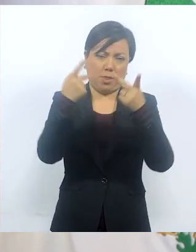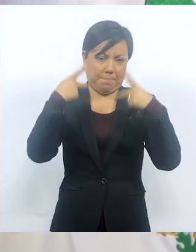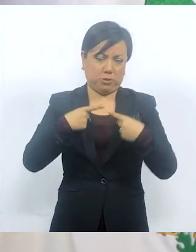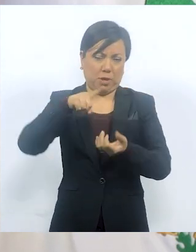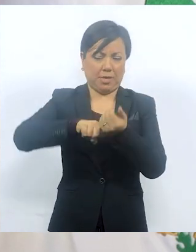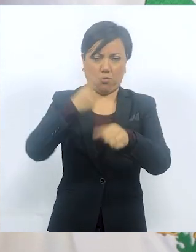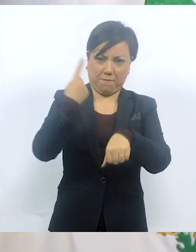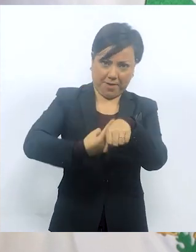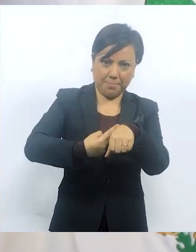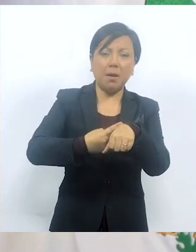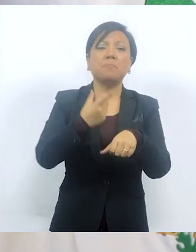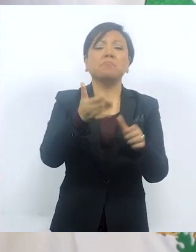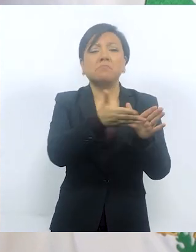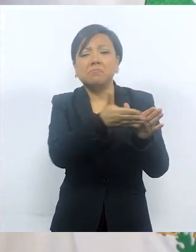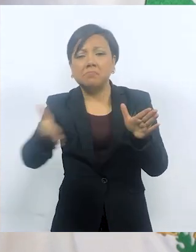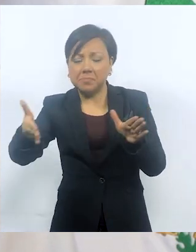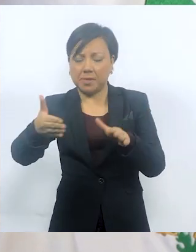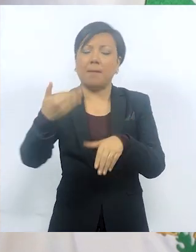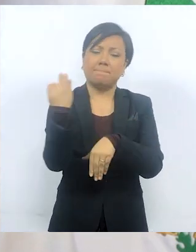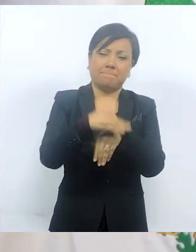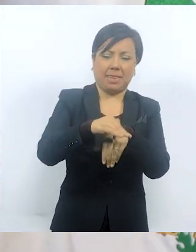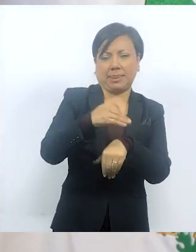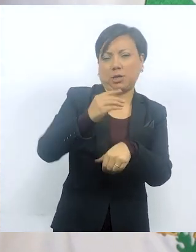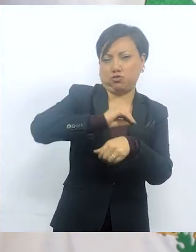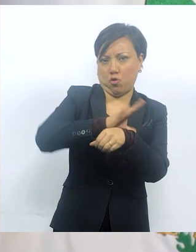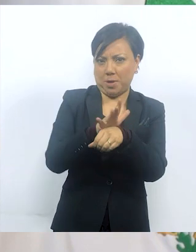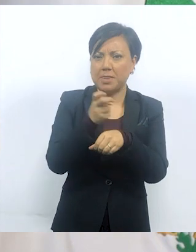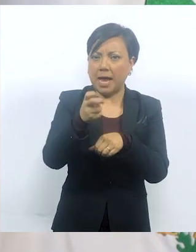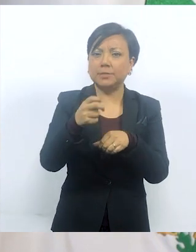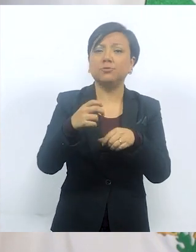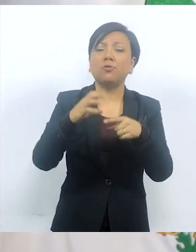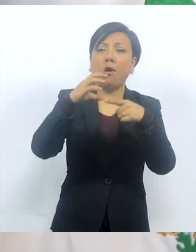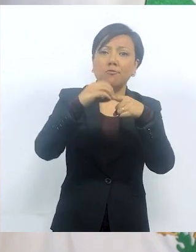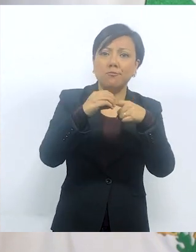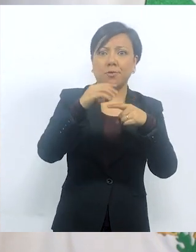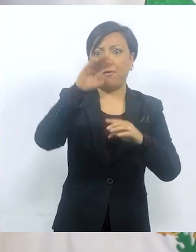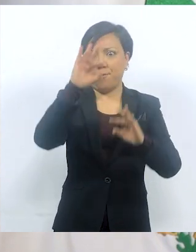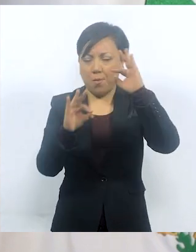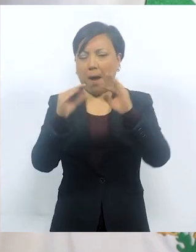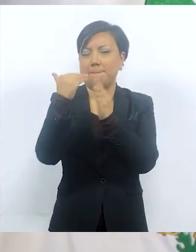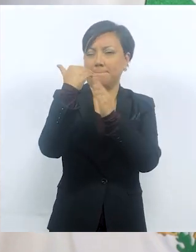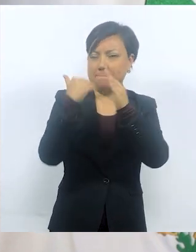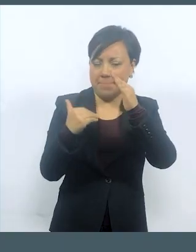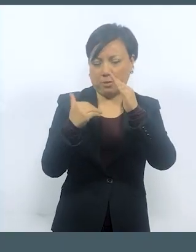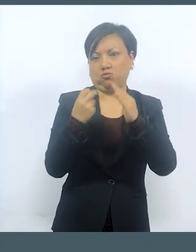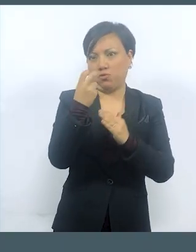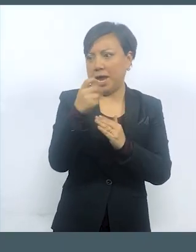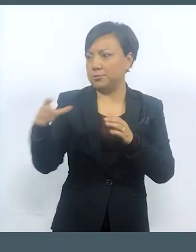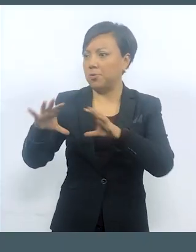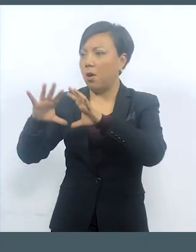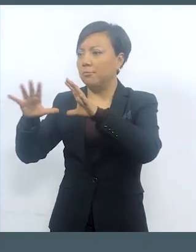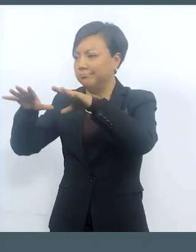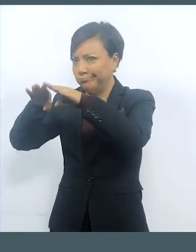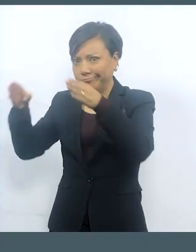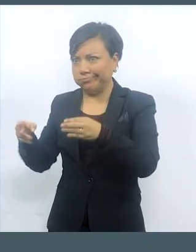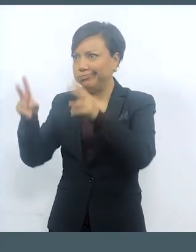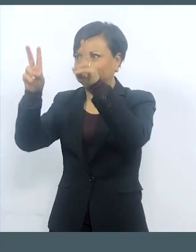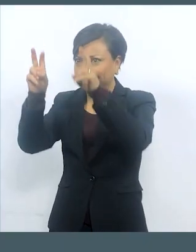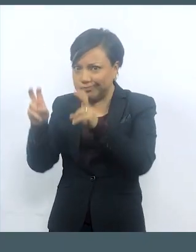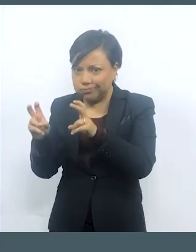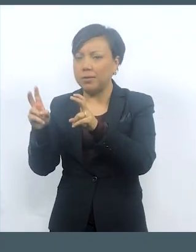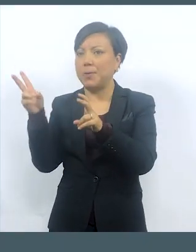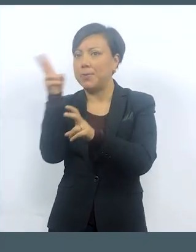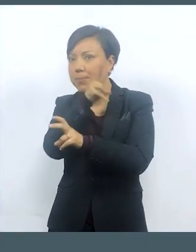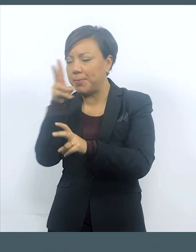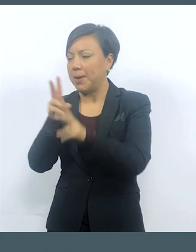brindar oxígeno a las personas que, por algún proceso de la enfermedad, presentan niveles bajos de oxigenación. Está diseñado para concentrar oxígeno a